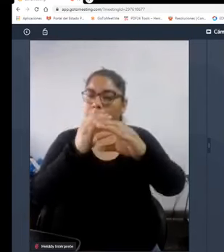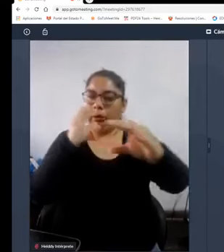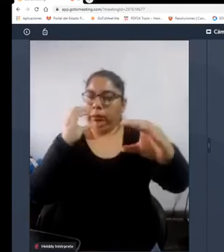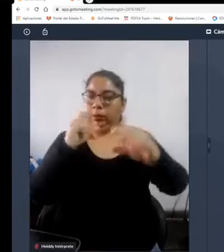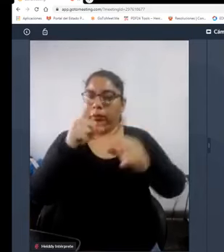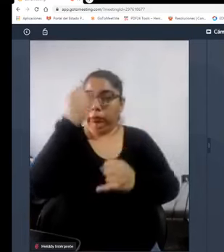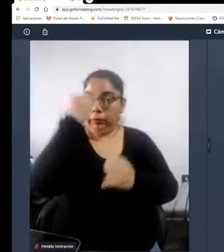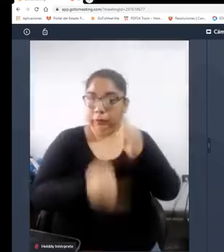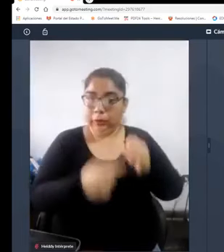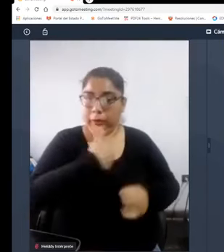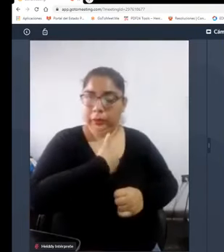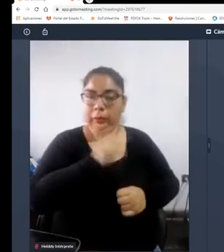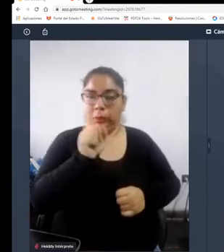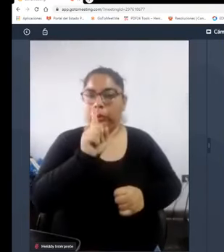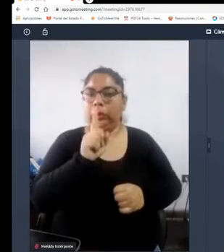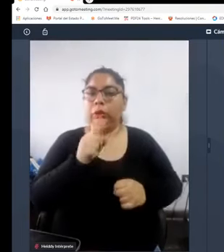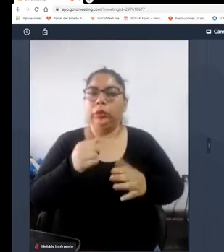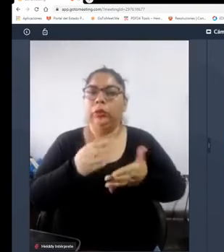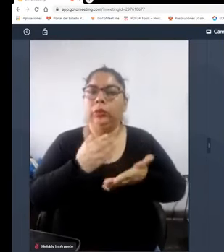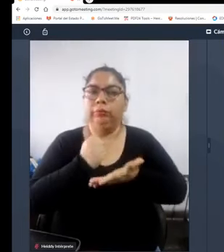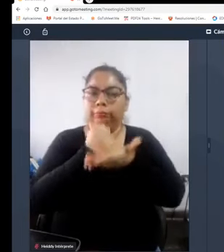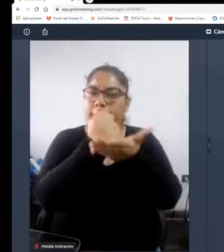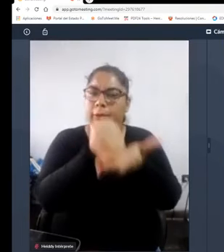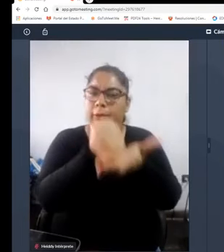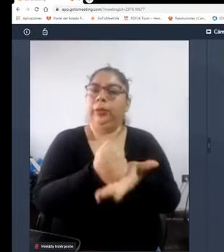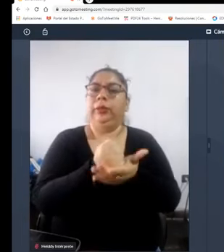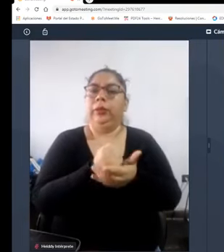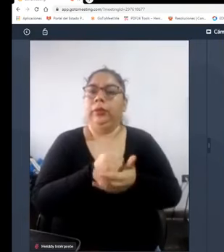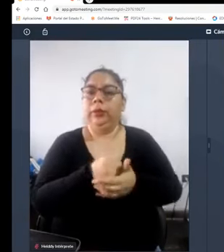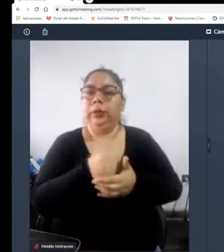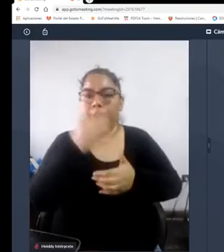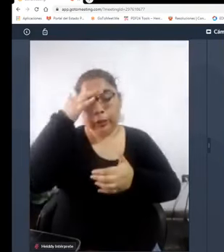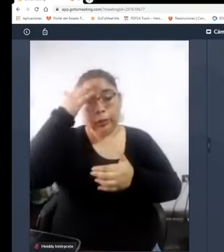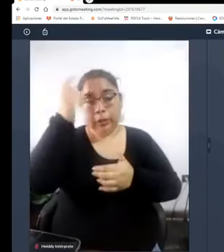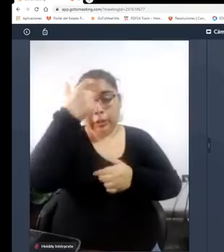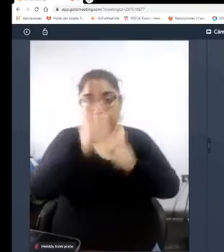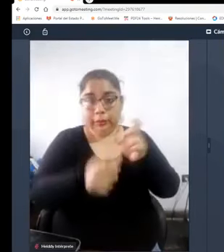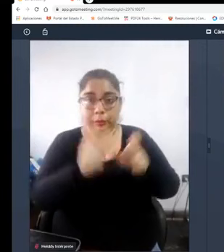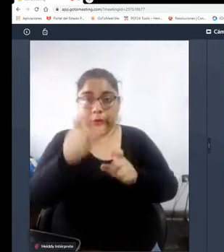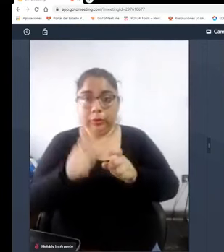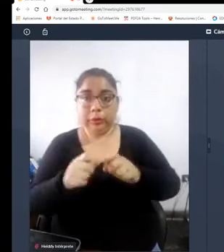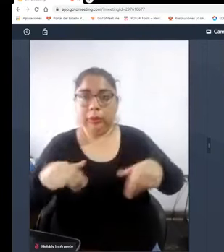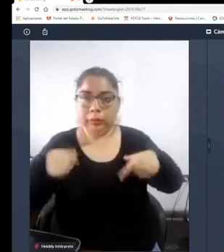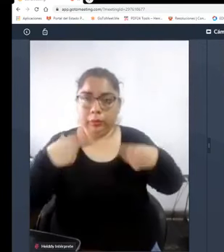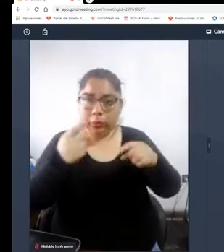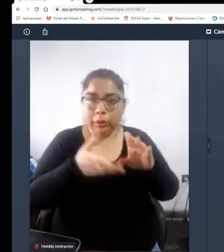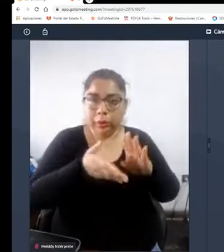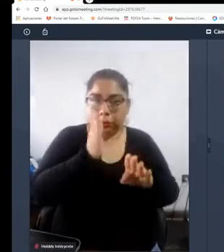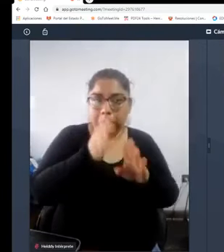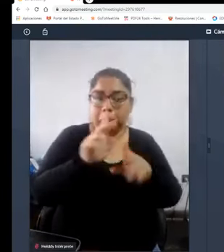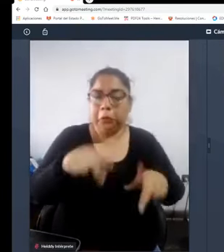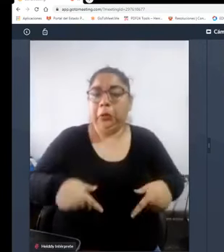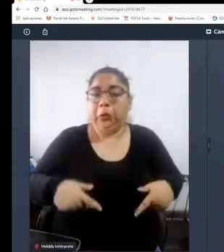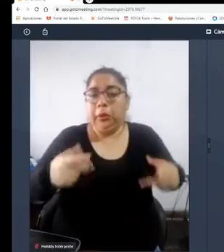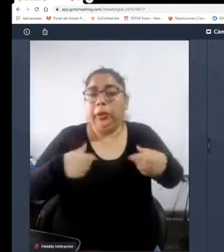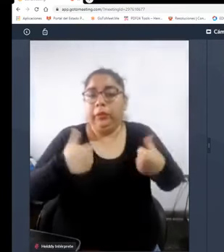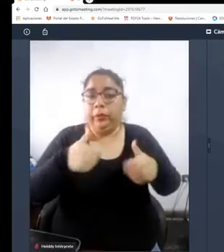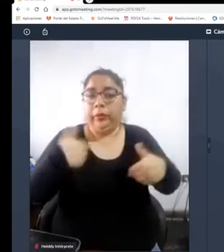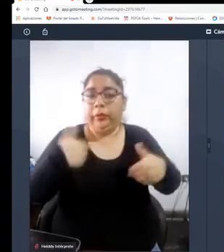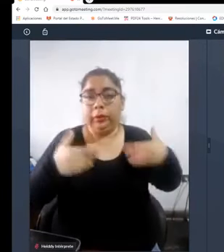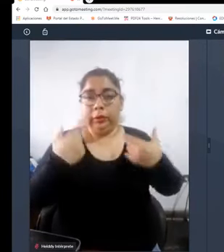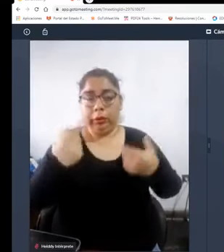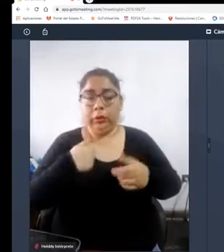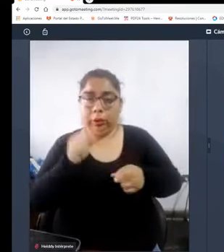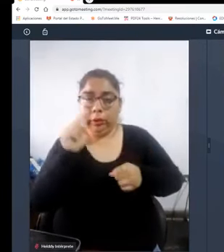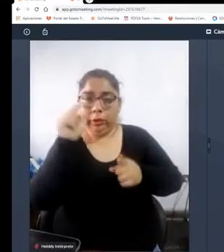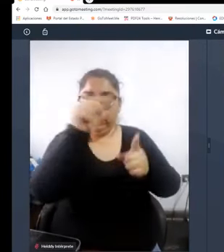un fin por sí mismo sino es un medio para lograr que los ciudadanos si puedan gozar de una vida plena y aquí paso a